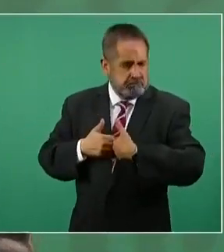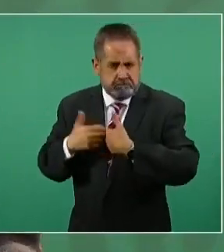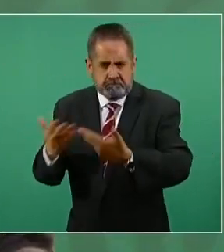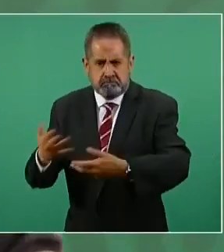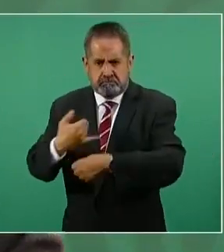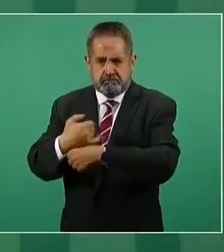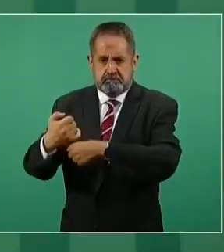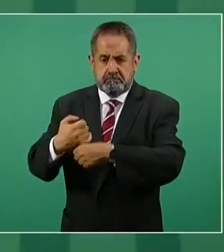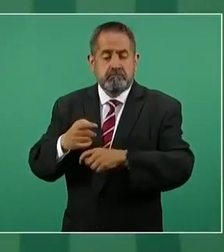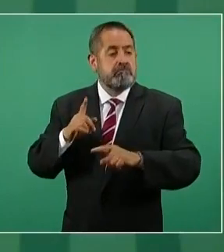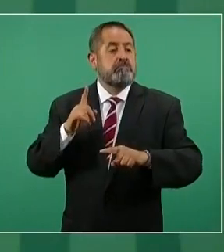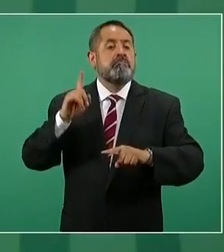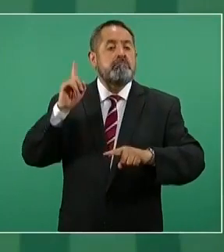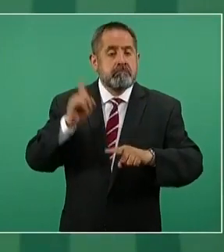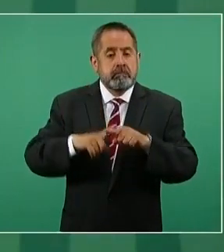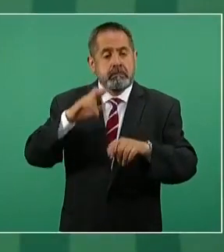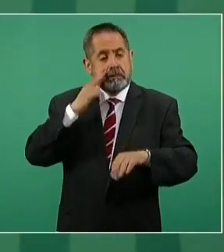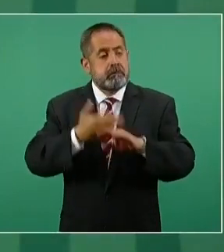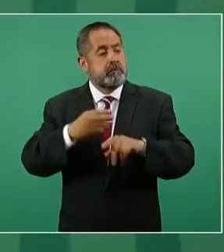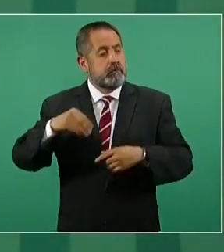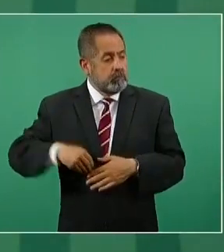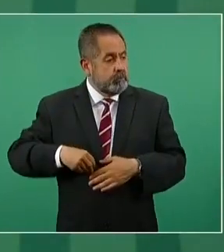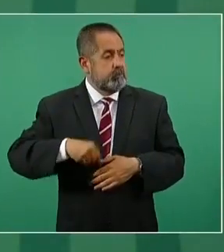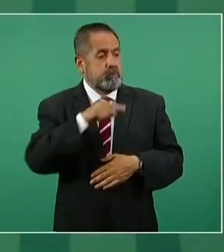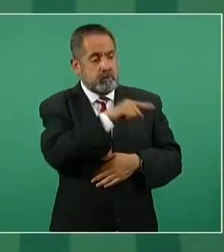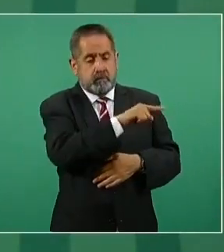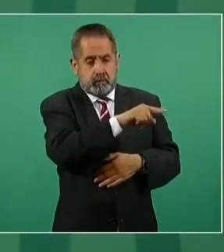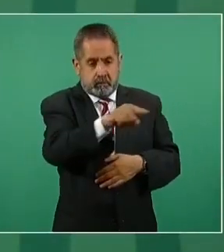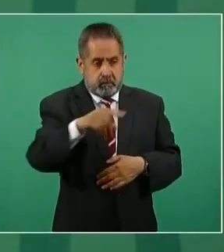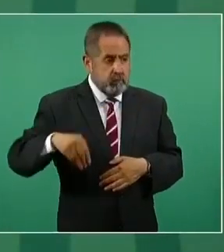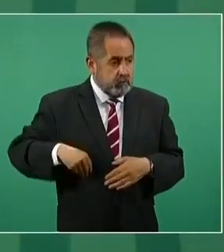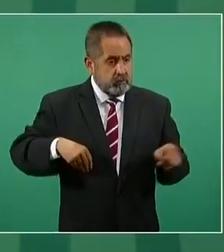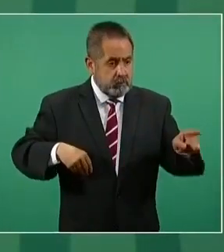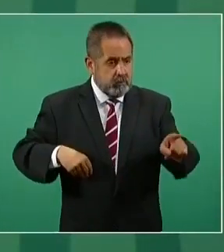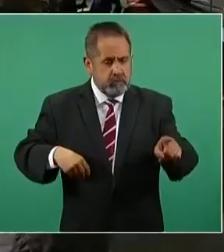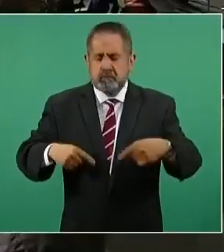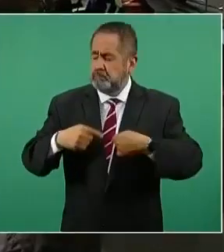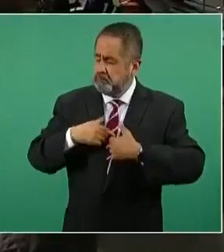determinen la responsabilidad esa que haya lugar. Aquí estoy a la orden, como siempre.